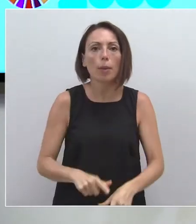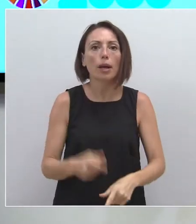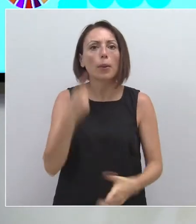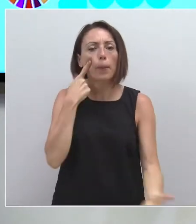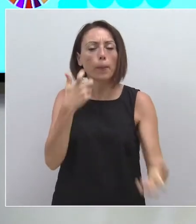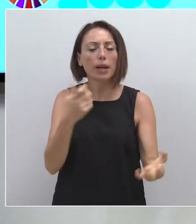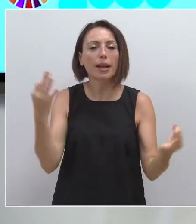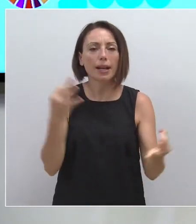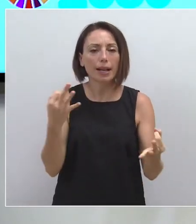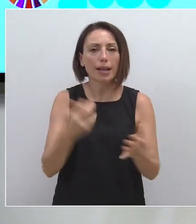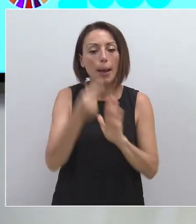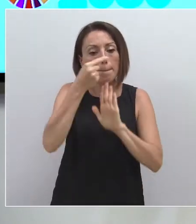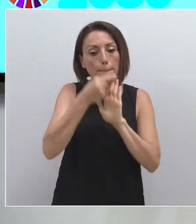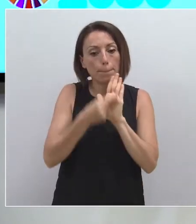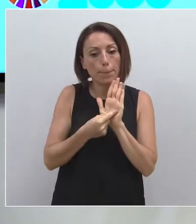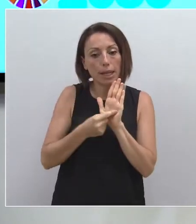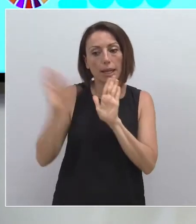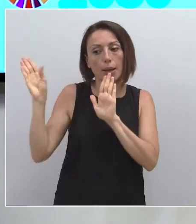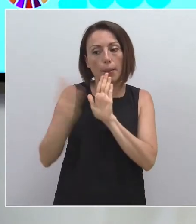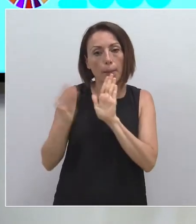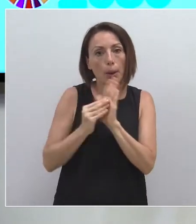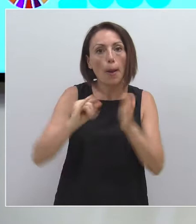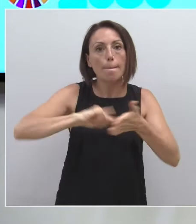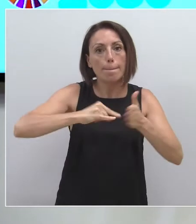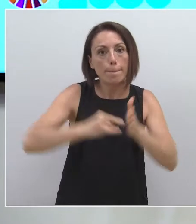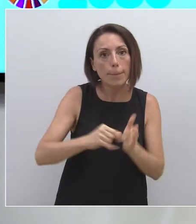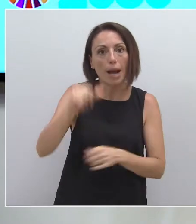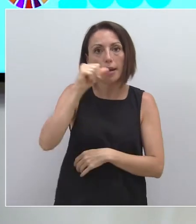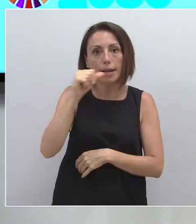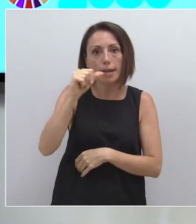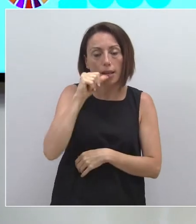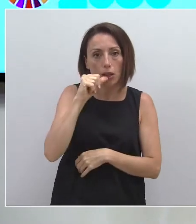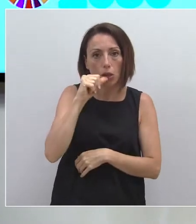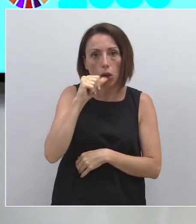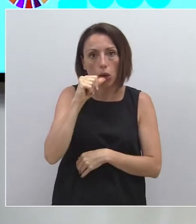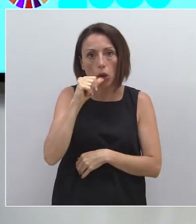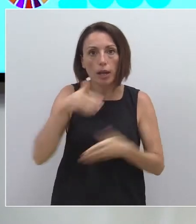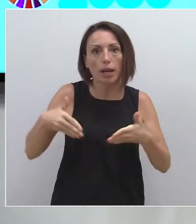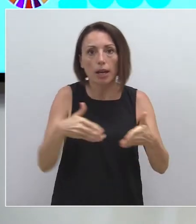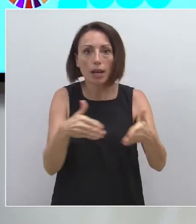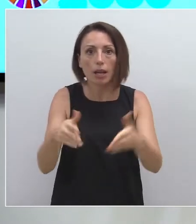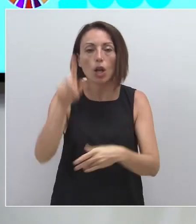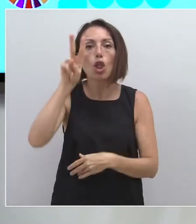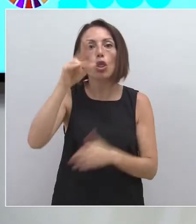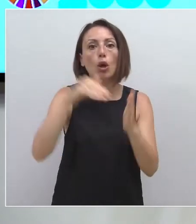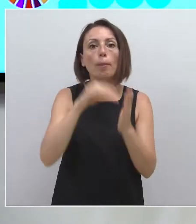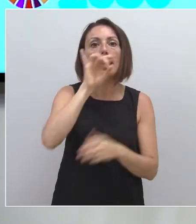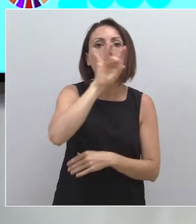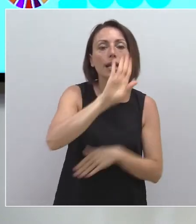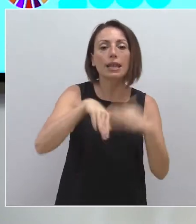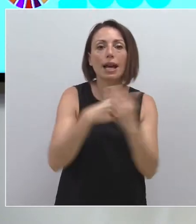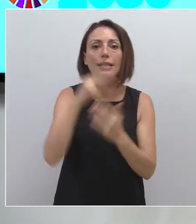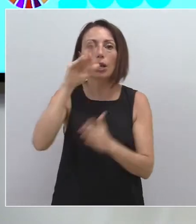tiene en consideración las medidas recogidas en el Plan Hidrológico de la Demarcación Hidrográfica del Segura 2015-2021.